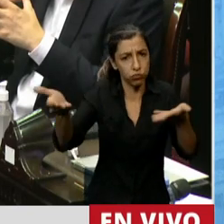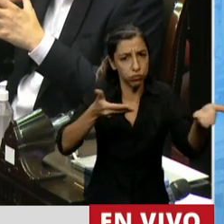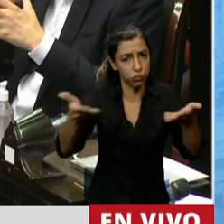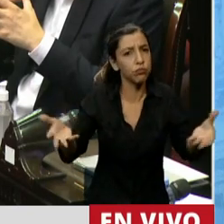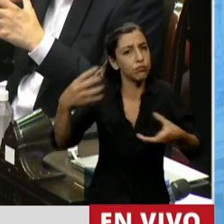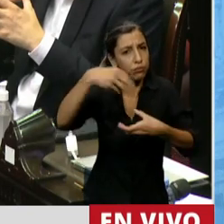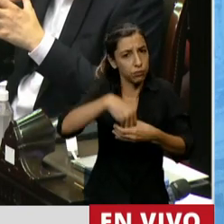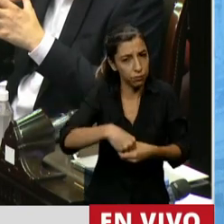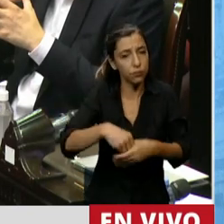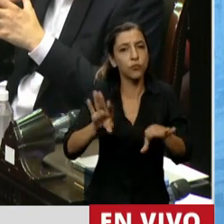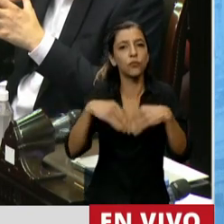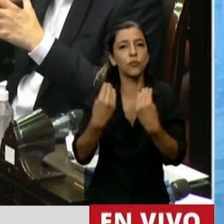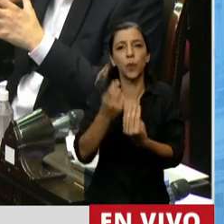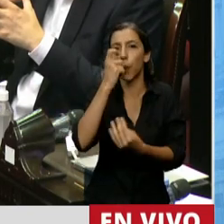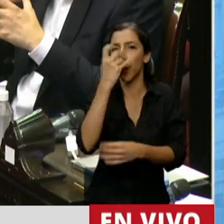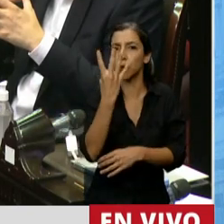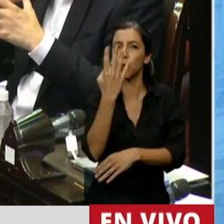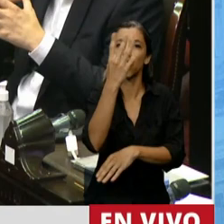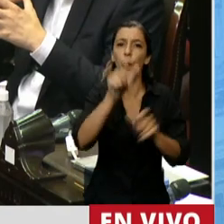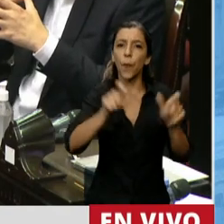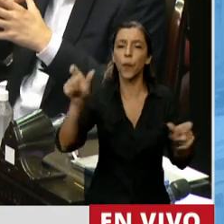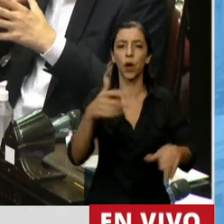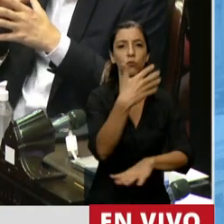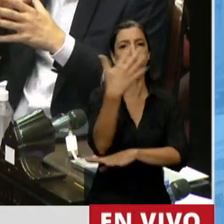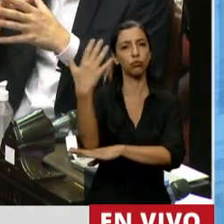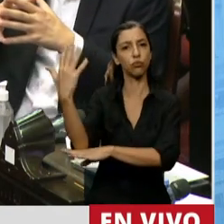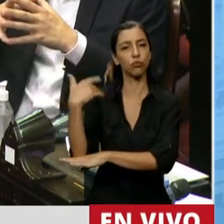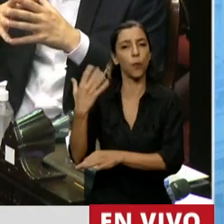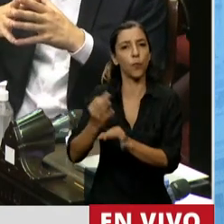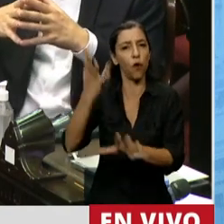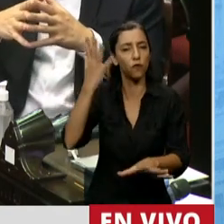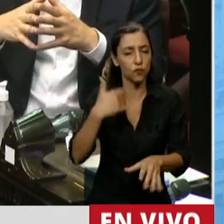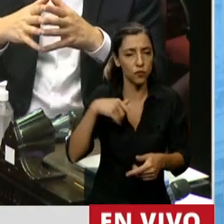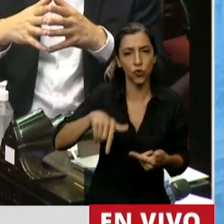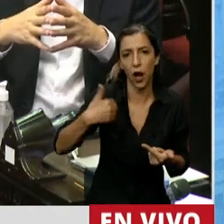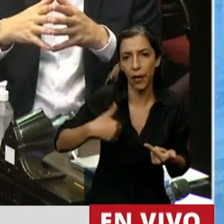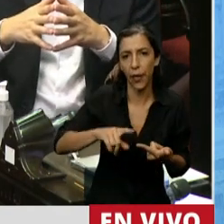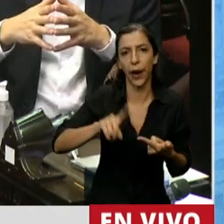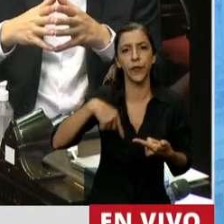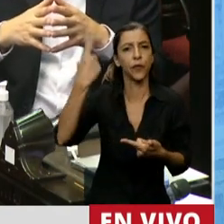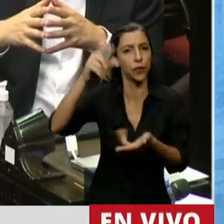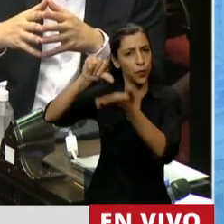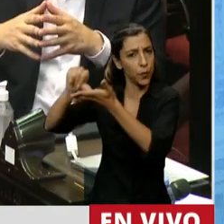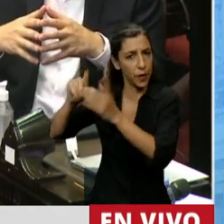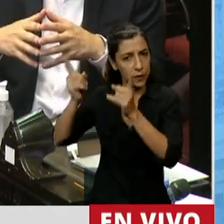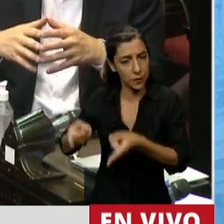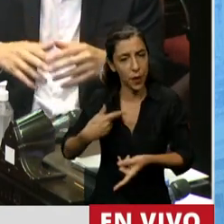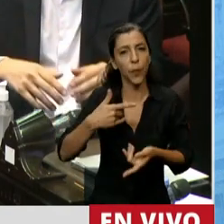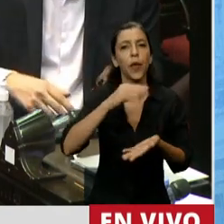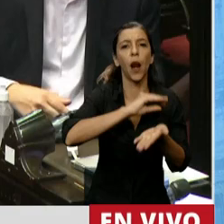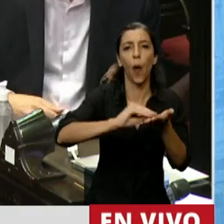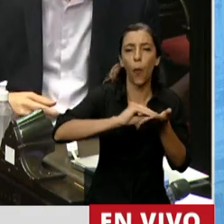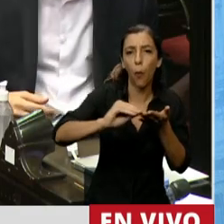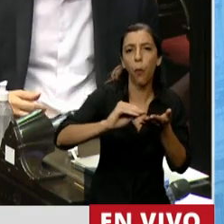24 expositores, especialistas nacionales, internacionales, abogados,